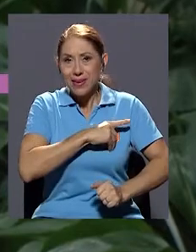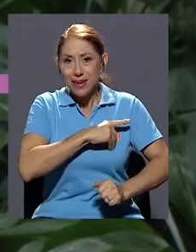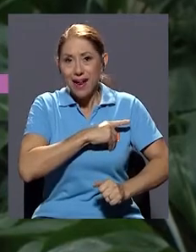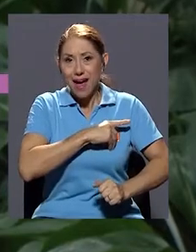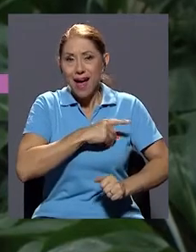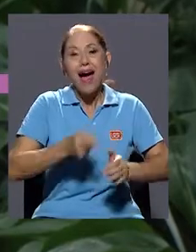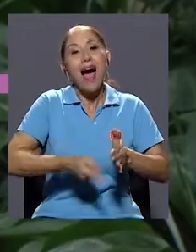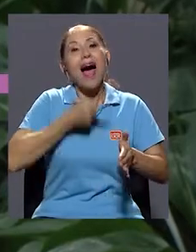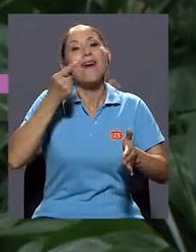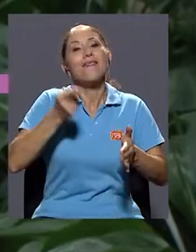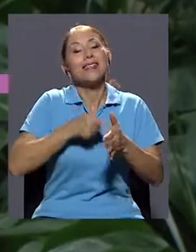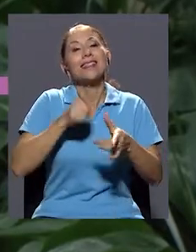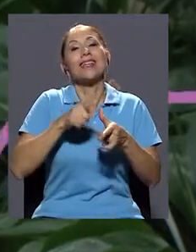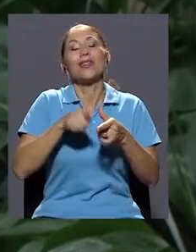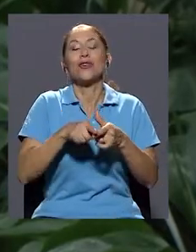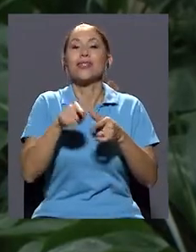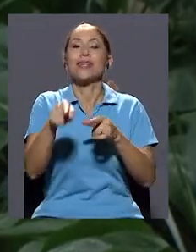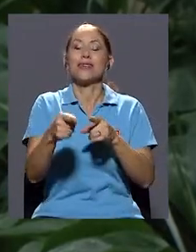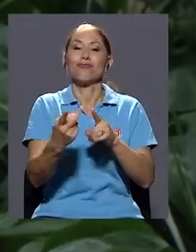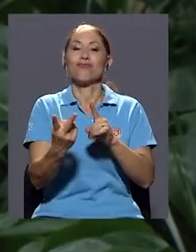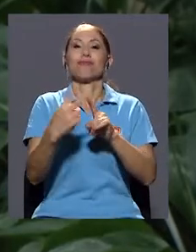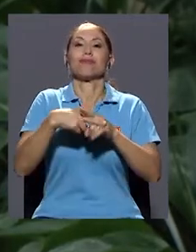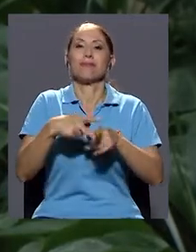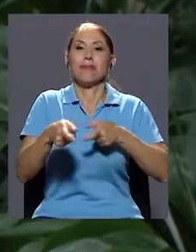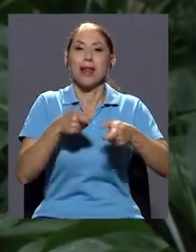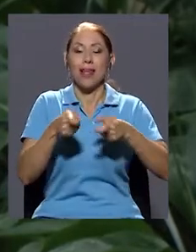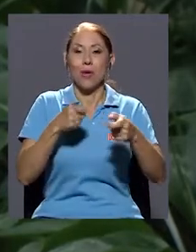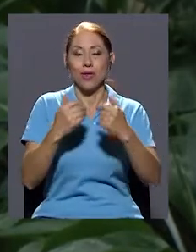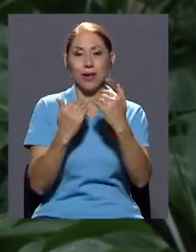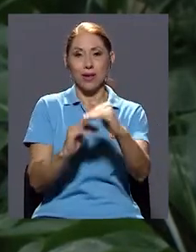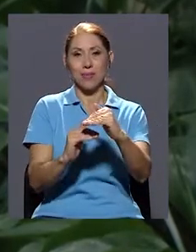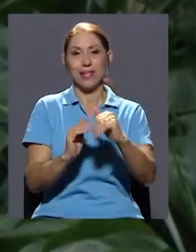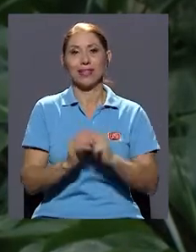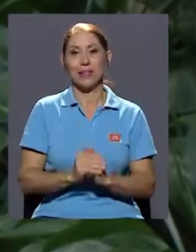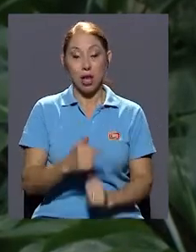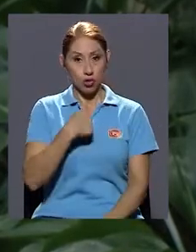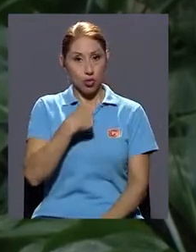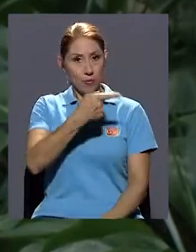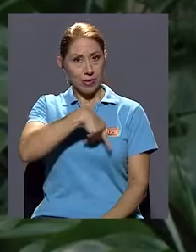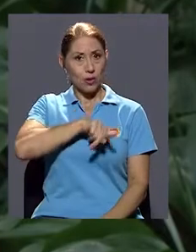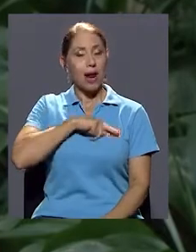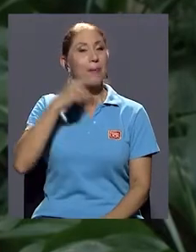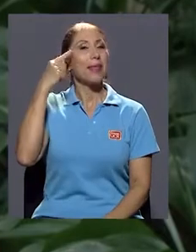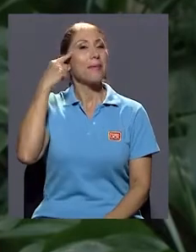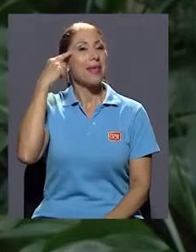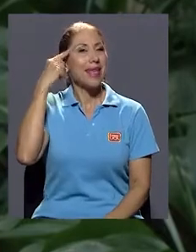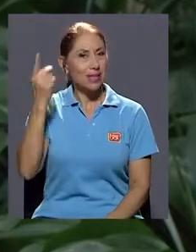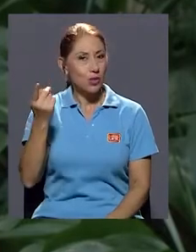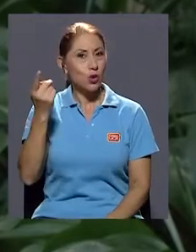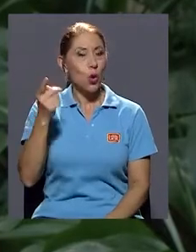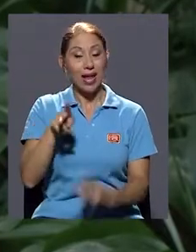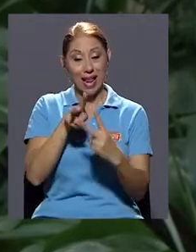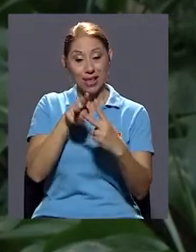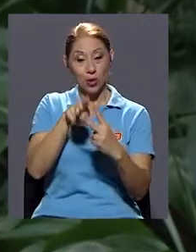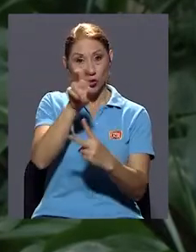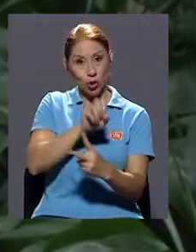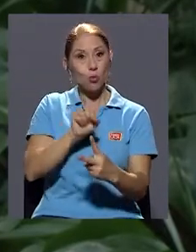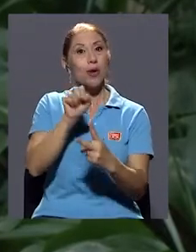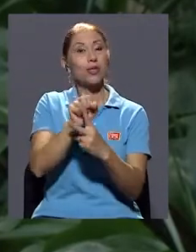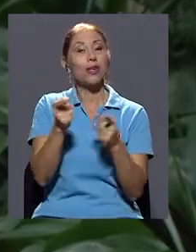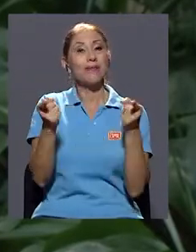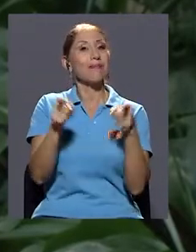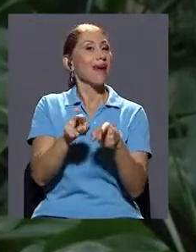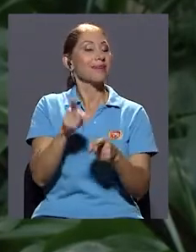tema al manejo de límites. En lo personal yo pienso que ambos son dos caras de una misma realidad,